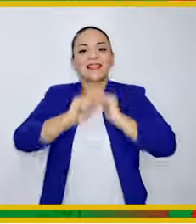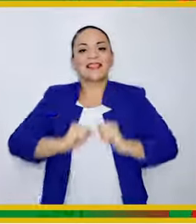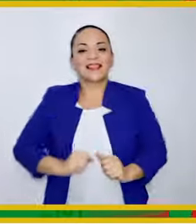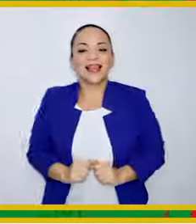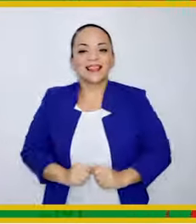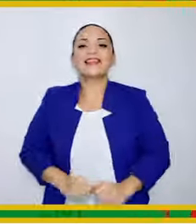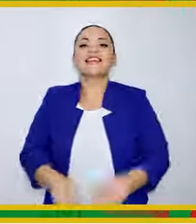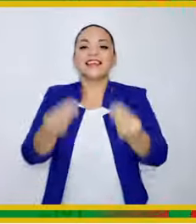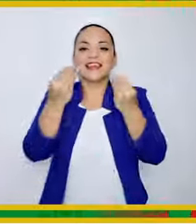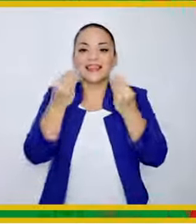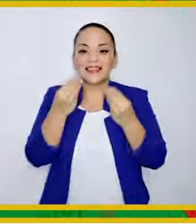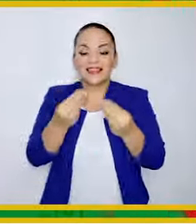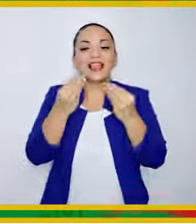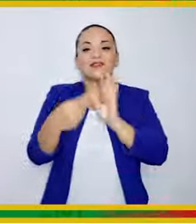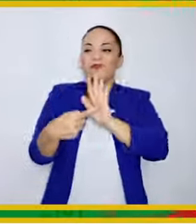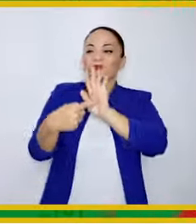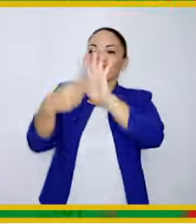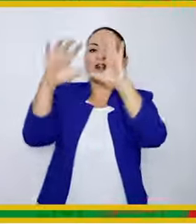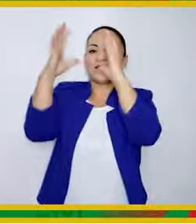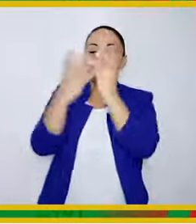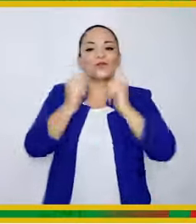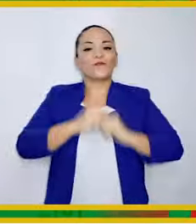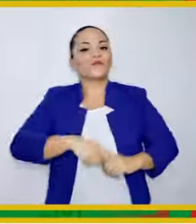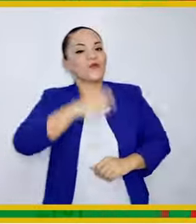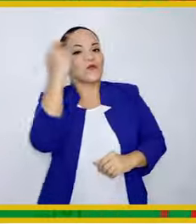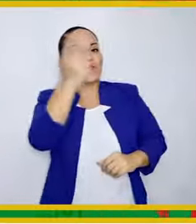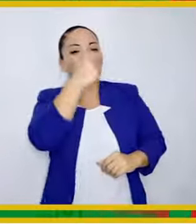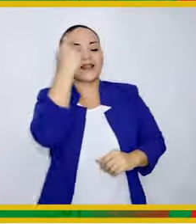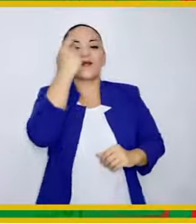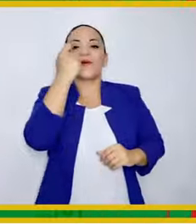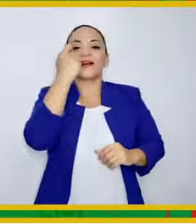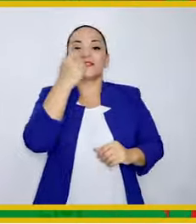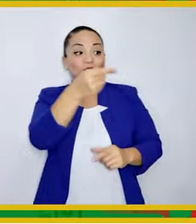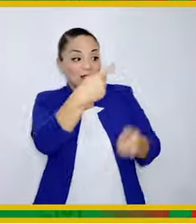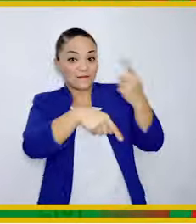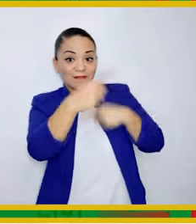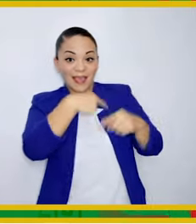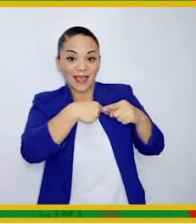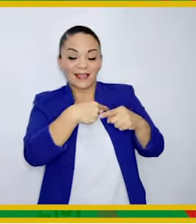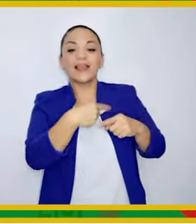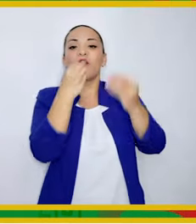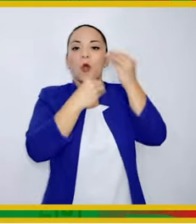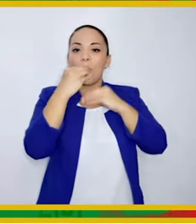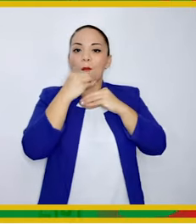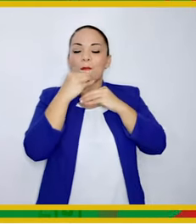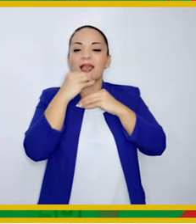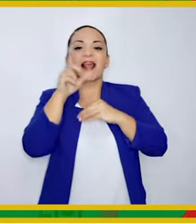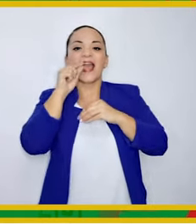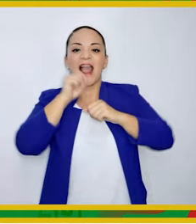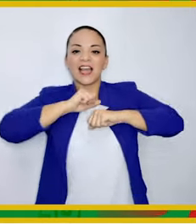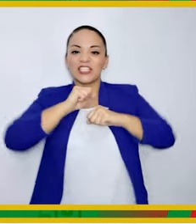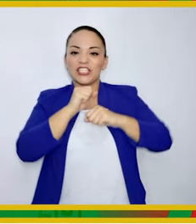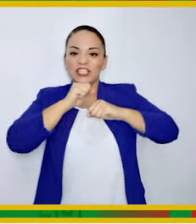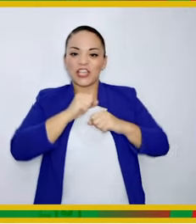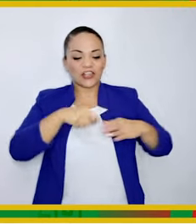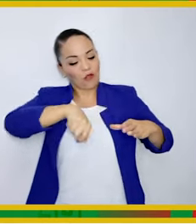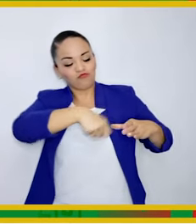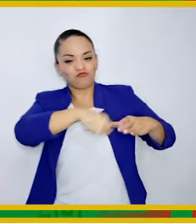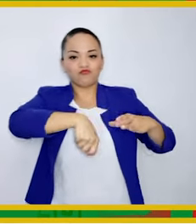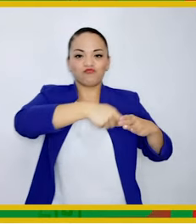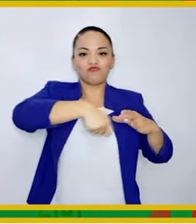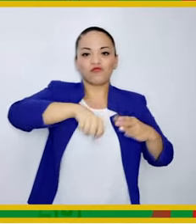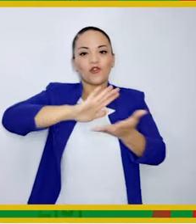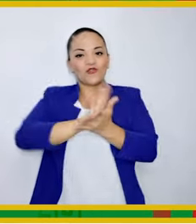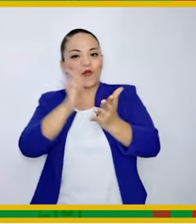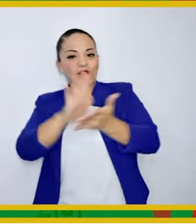identidad Y que tanto le dicen al mundo Guanacaste viene a comer Una gallina